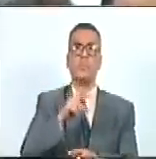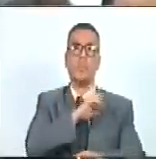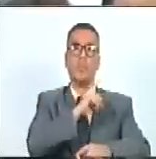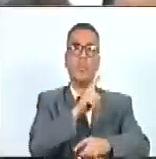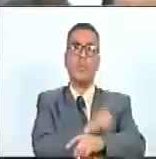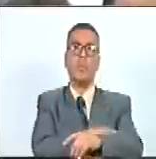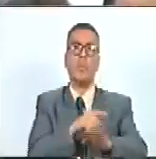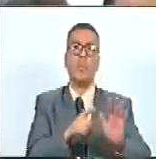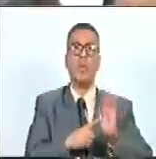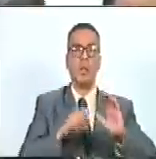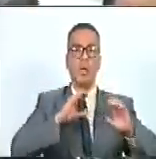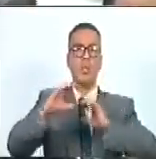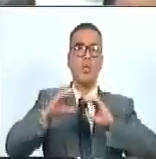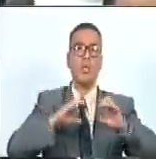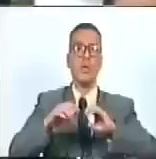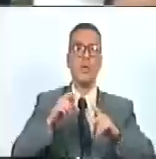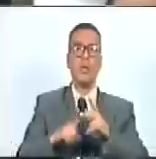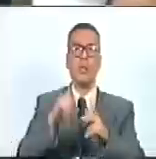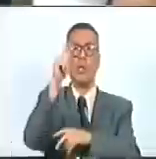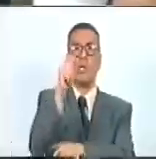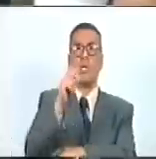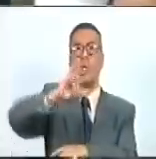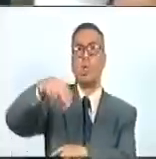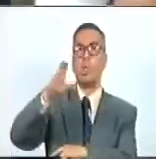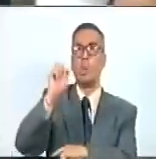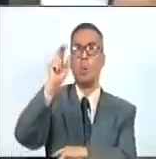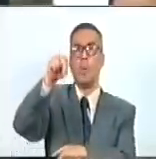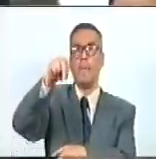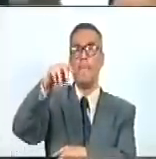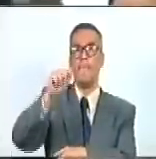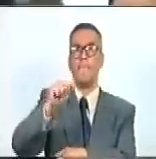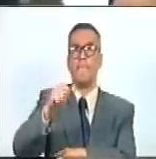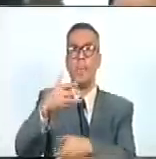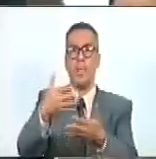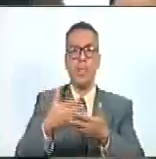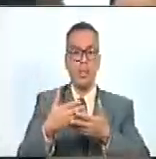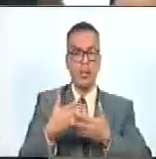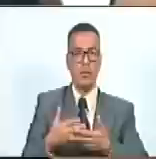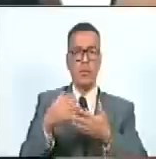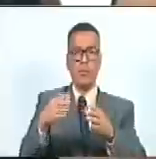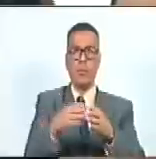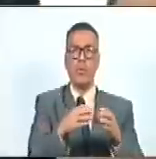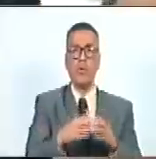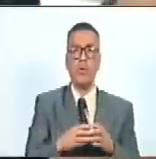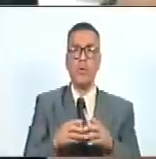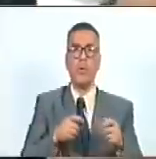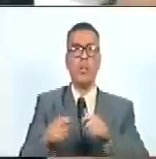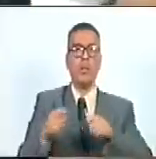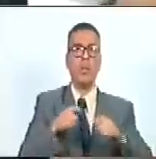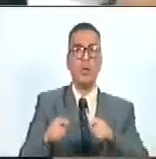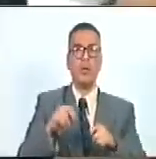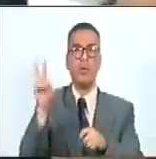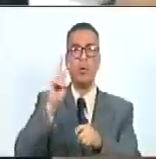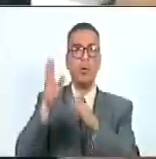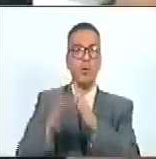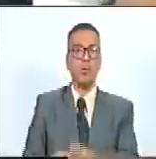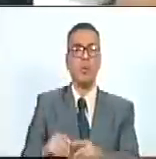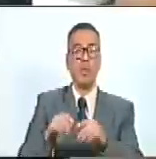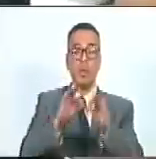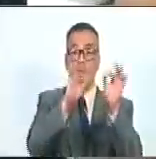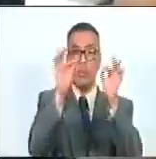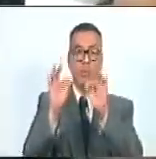Popular y la Comunicación presidida por el diputado Juan Carlos Alemán, recibimos una delegación del Movimiento Venezolano de Artistas,